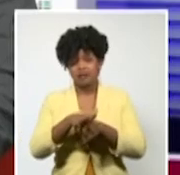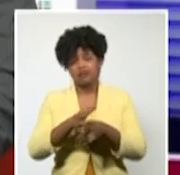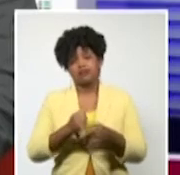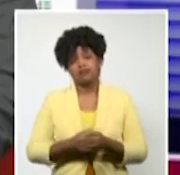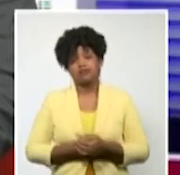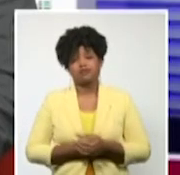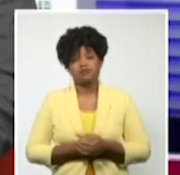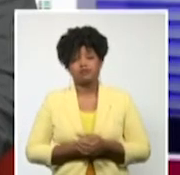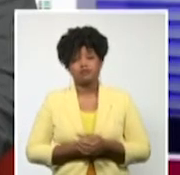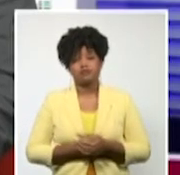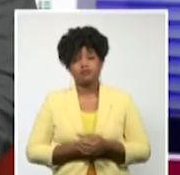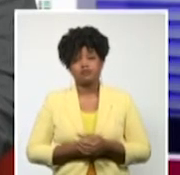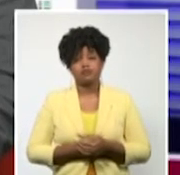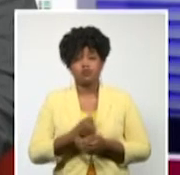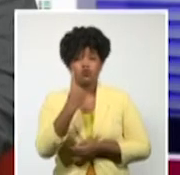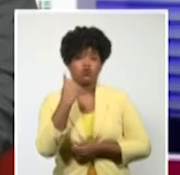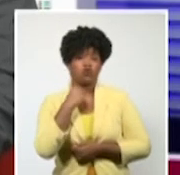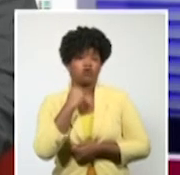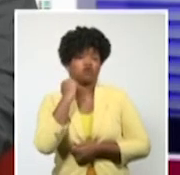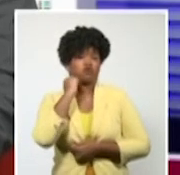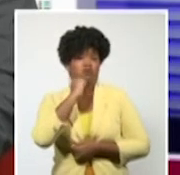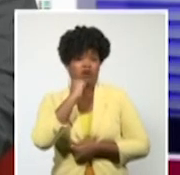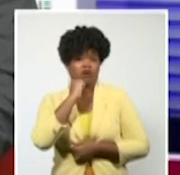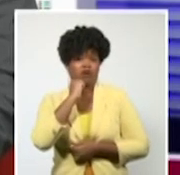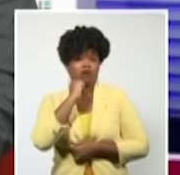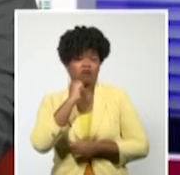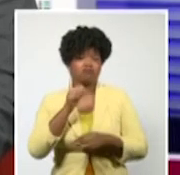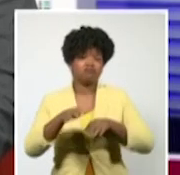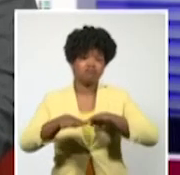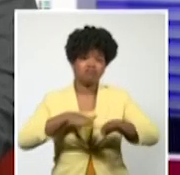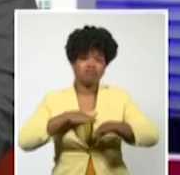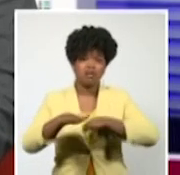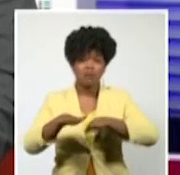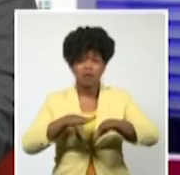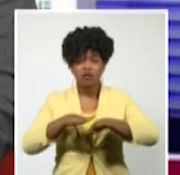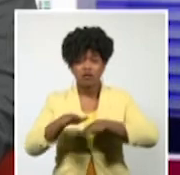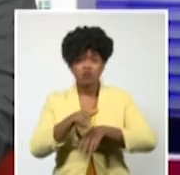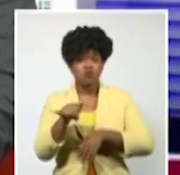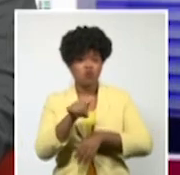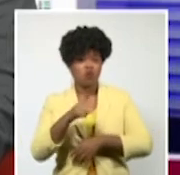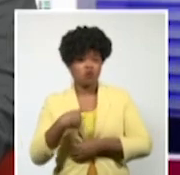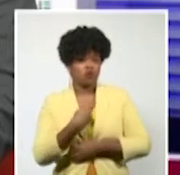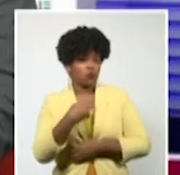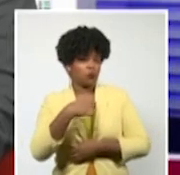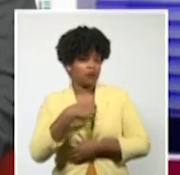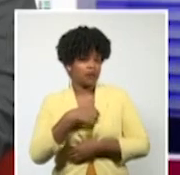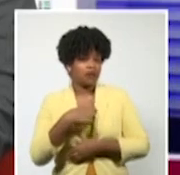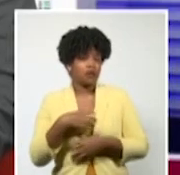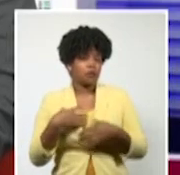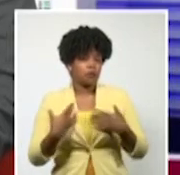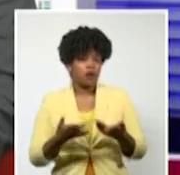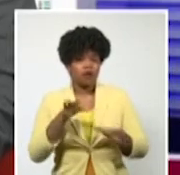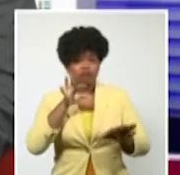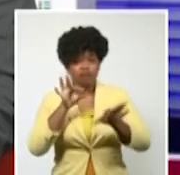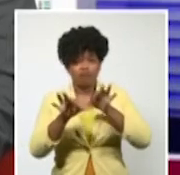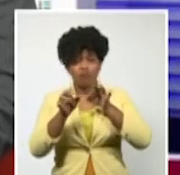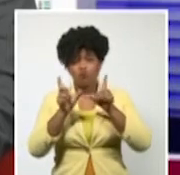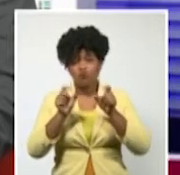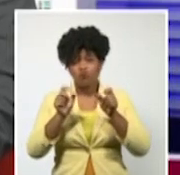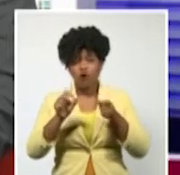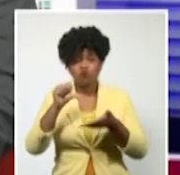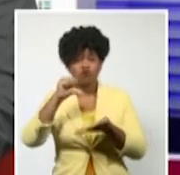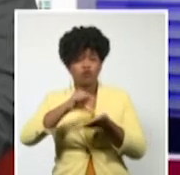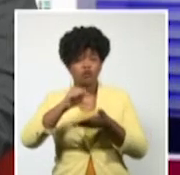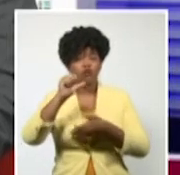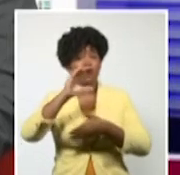Si les es un año más de preparación, coincide también que vamos a tener clasificaciones a los Juegos Centroamericanos y el